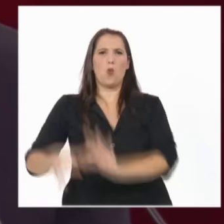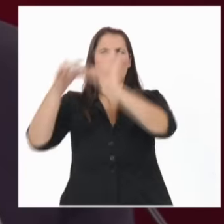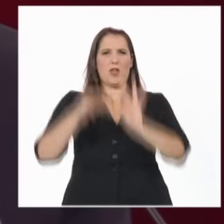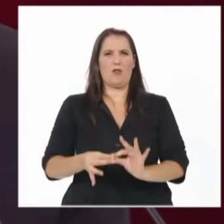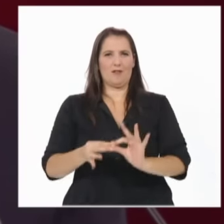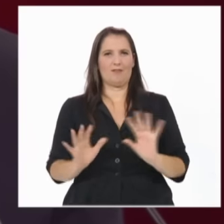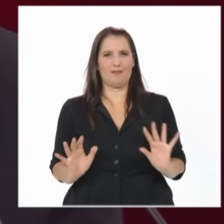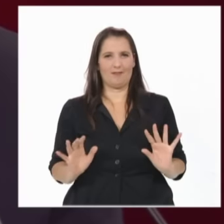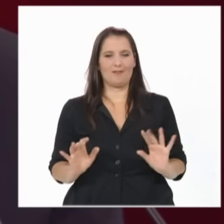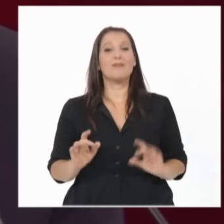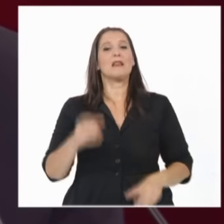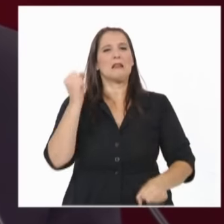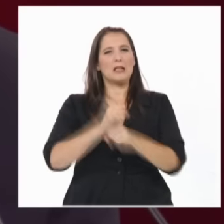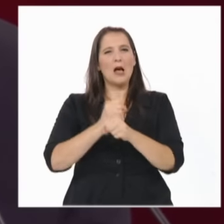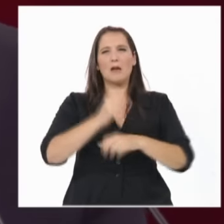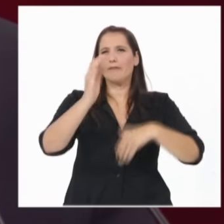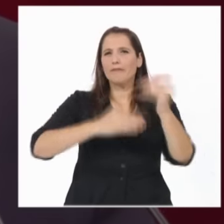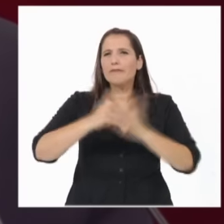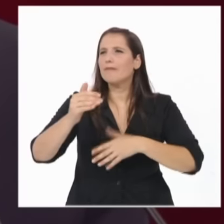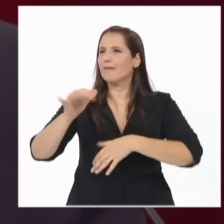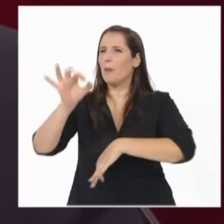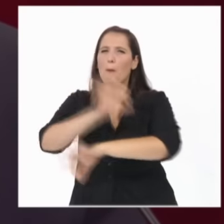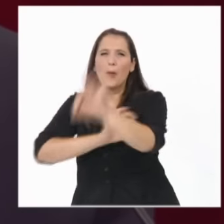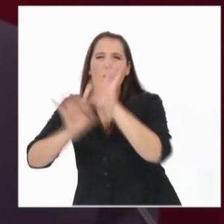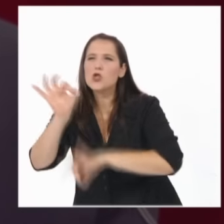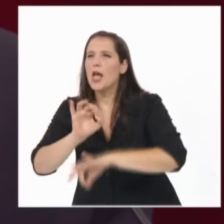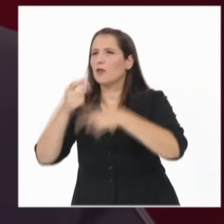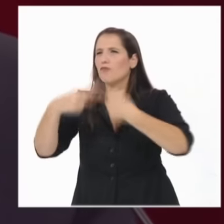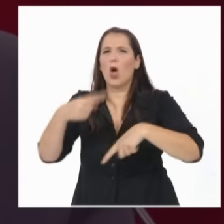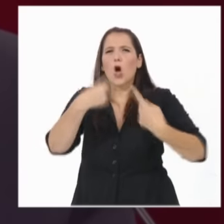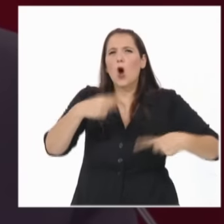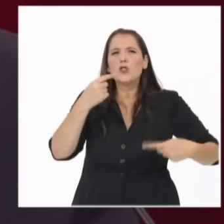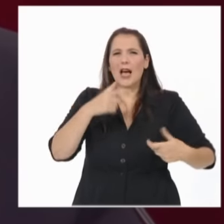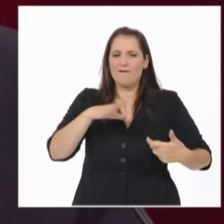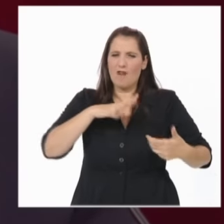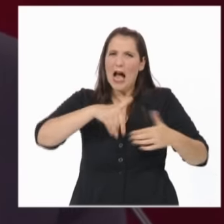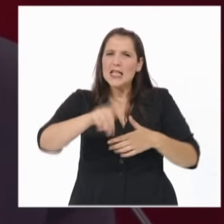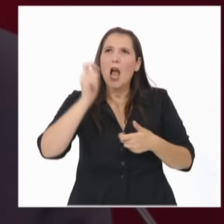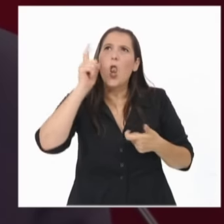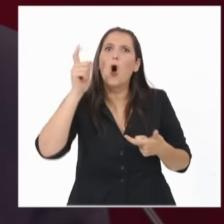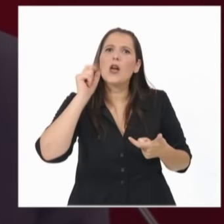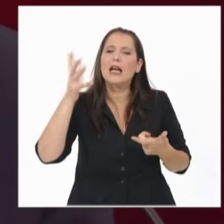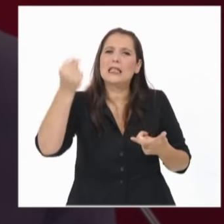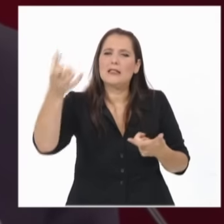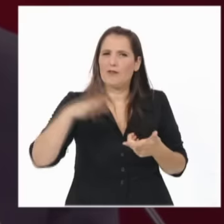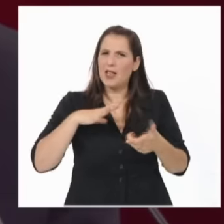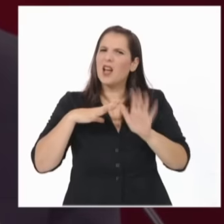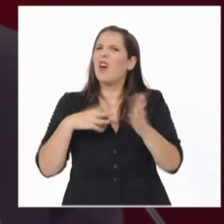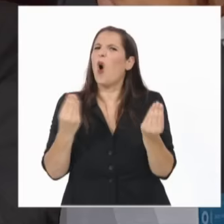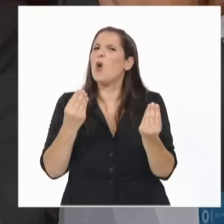las obras, los proyectos, todos los logros que necesitamos, los vamos a alcanzar si nos unimos.